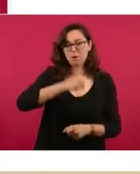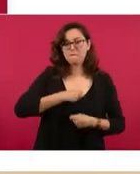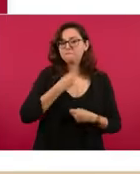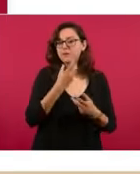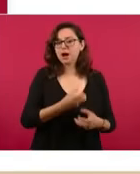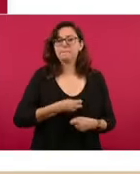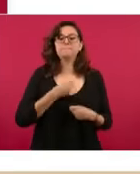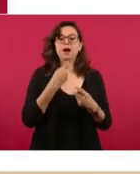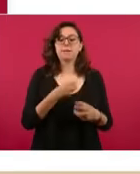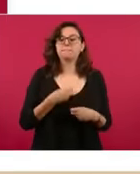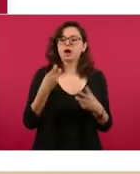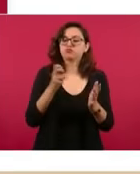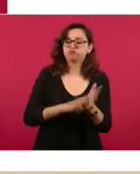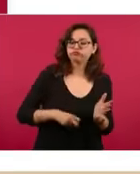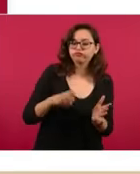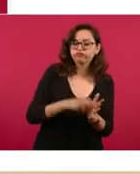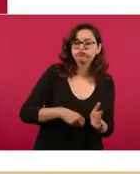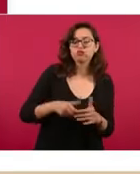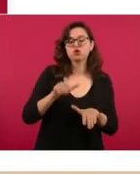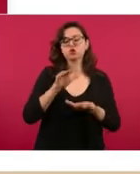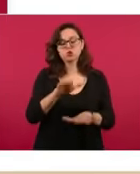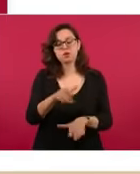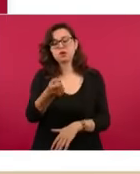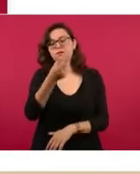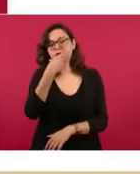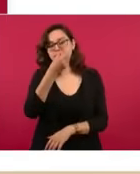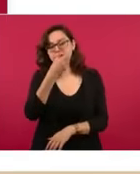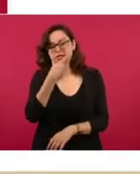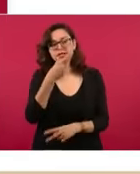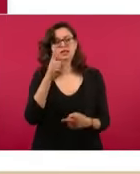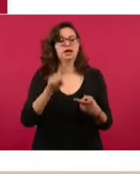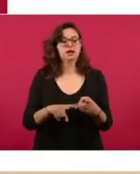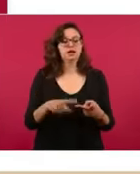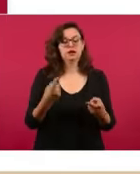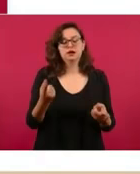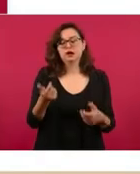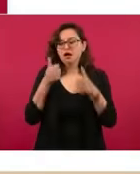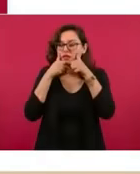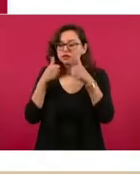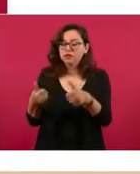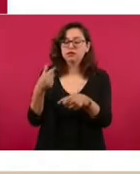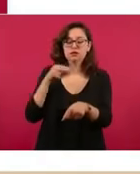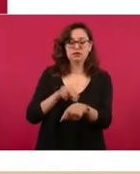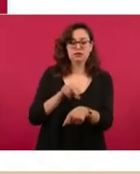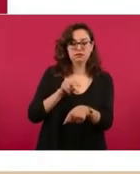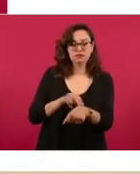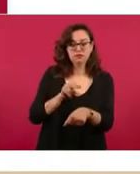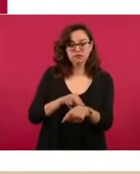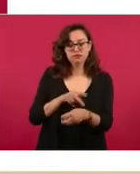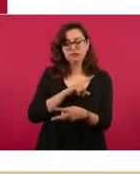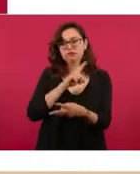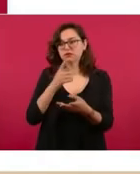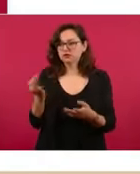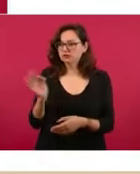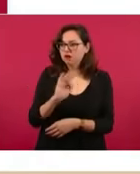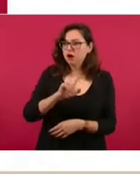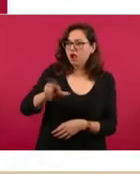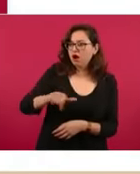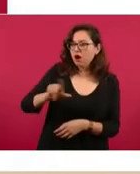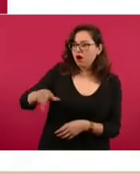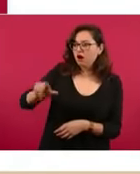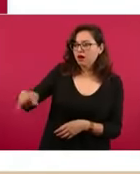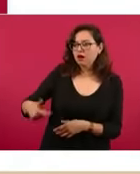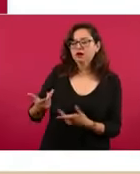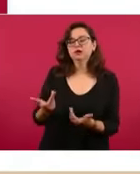puedan tener respecto a abasto de medicamentos, a atenciones médicas que se puedan haber visto postergadas, a